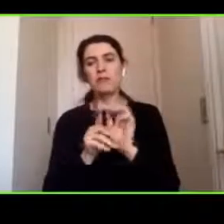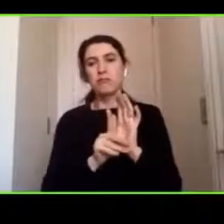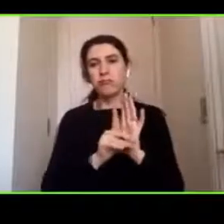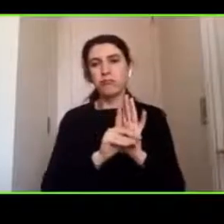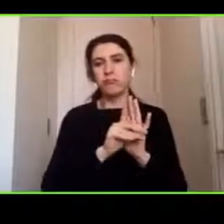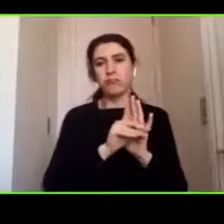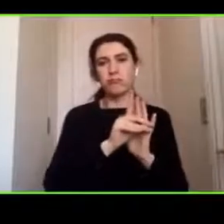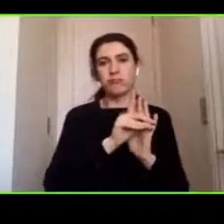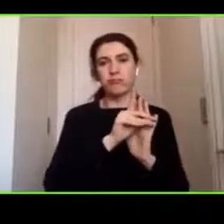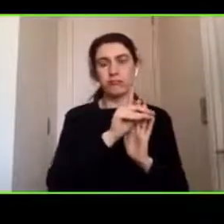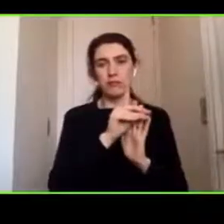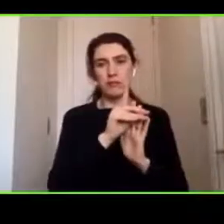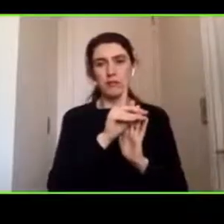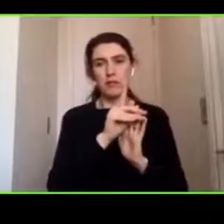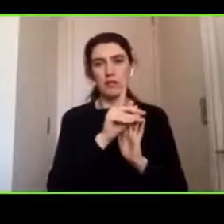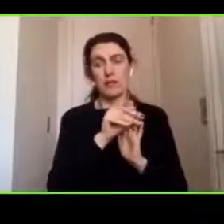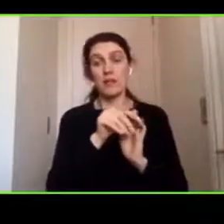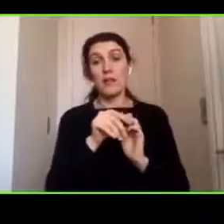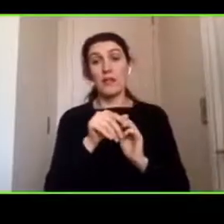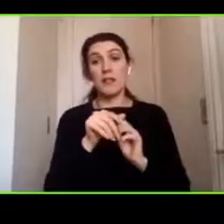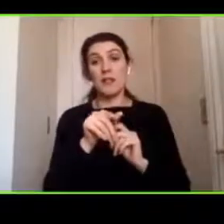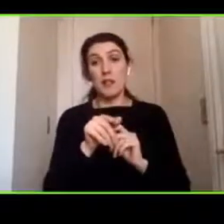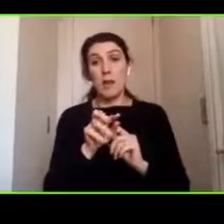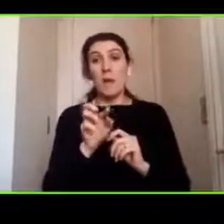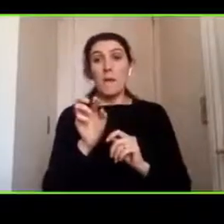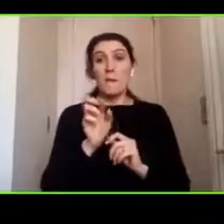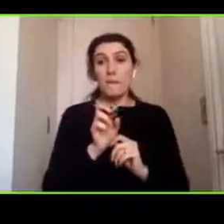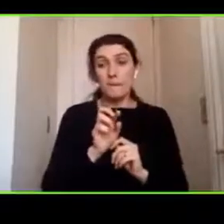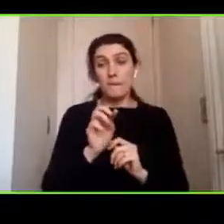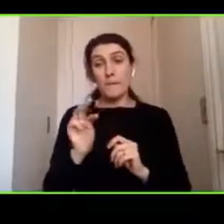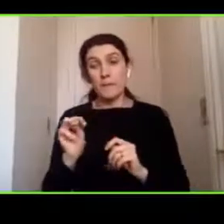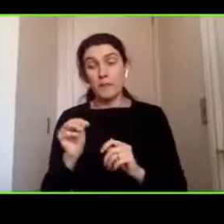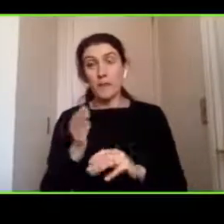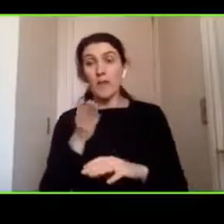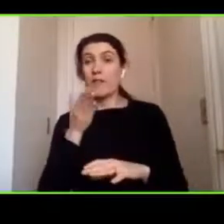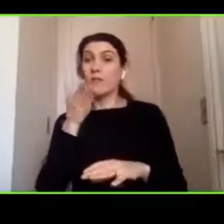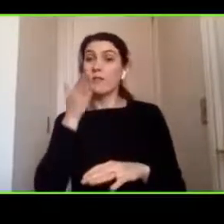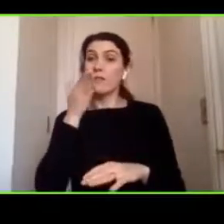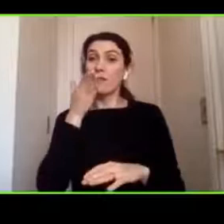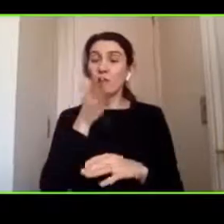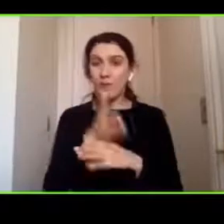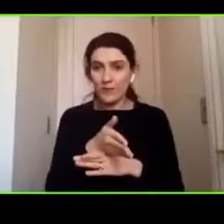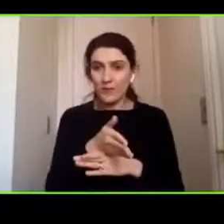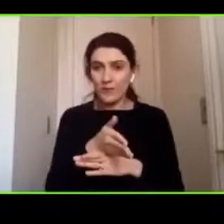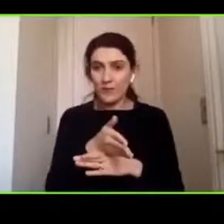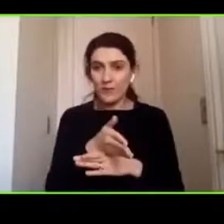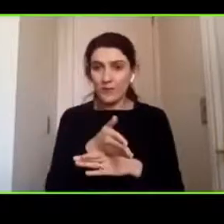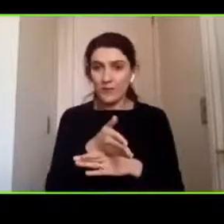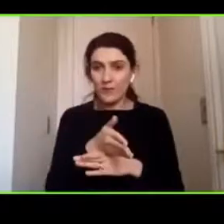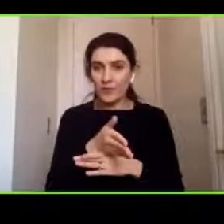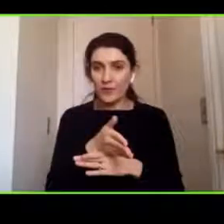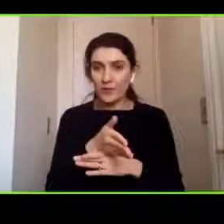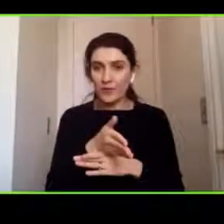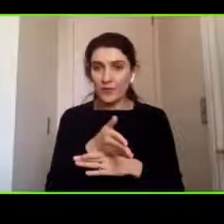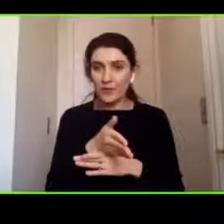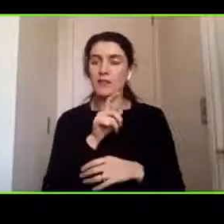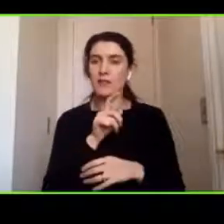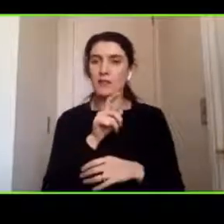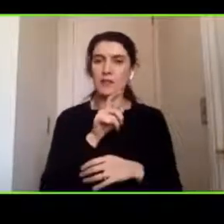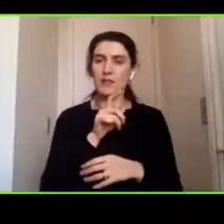Por lo tanto los papás acuden muchísimo a preguntarnos desde el momento cero